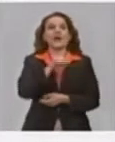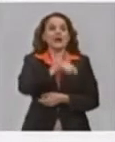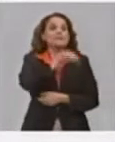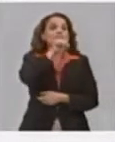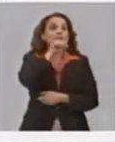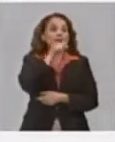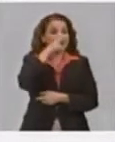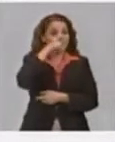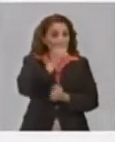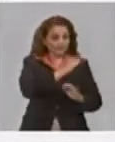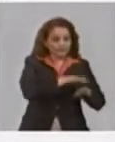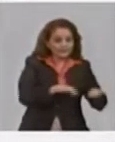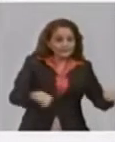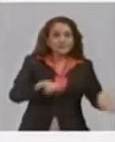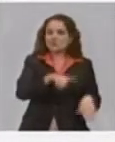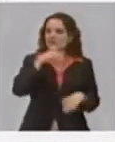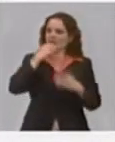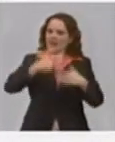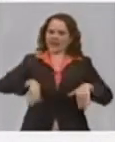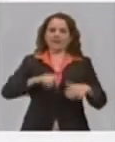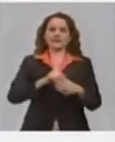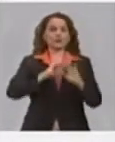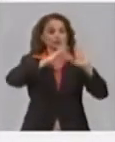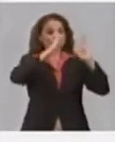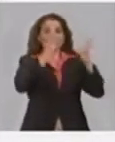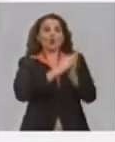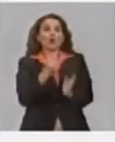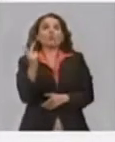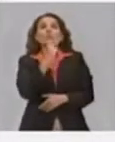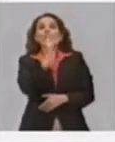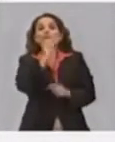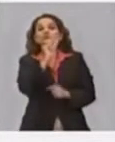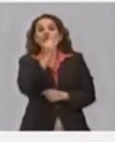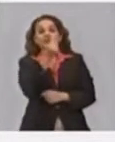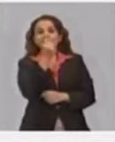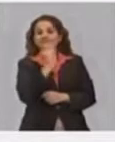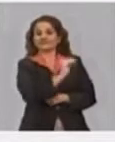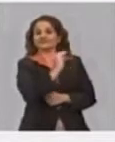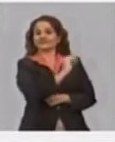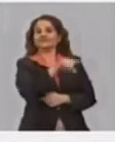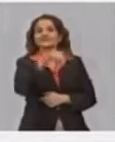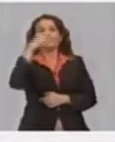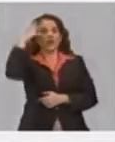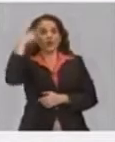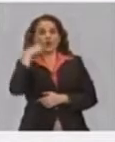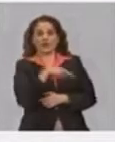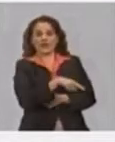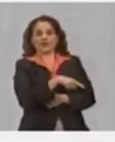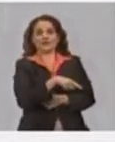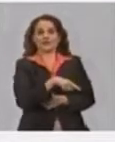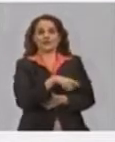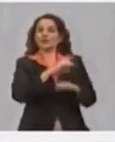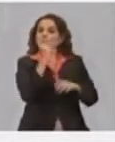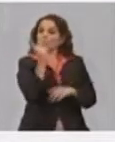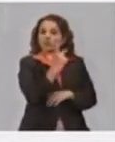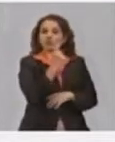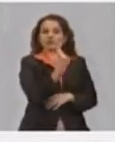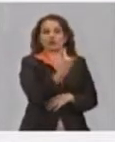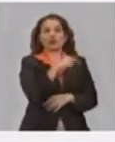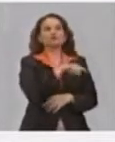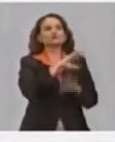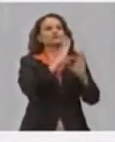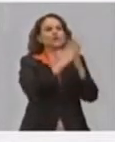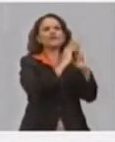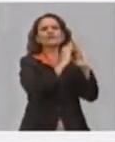pequeños, no debe estar en la calle. Y todos esos son dos pensionados que vivan solos. Son núcleos que se nos van volviendo vulnerables y es una